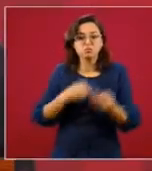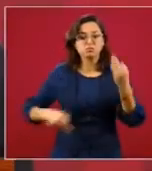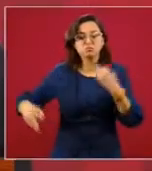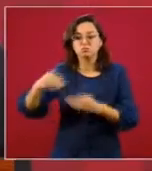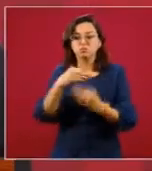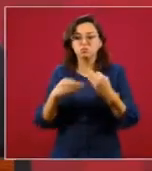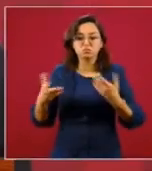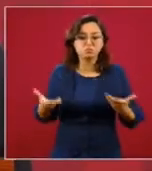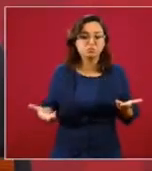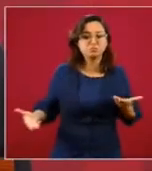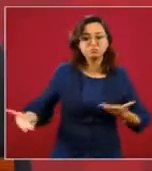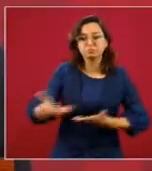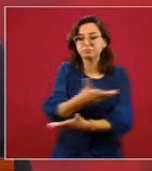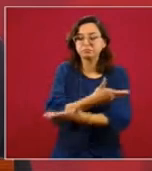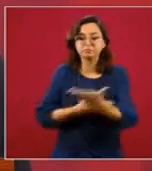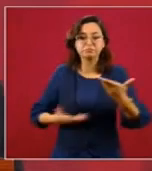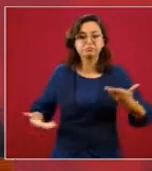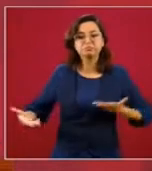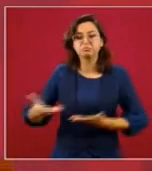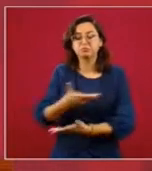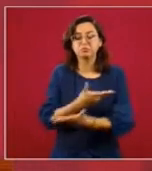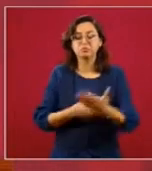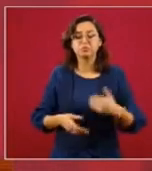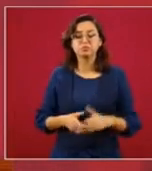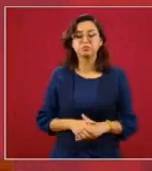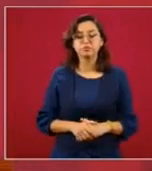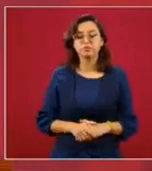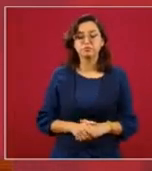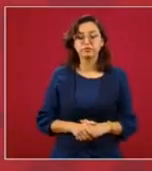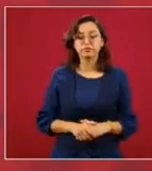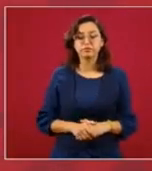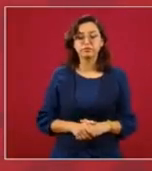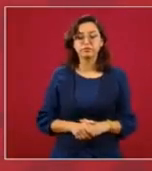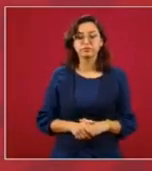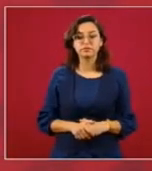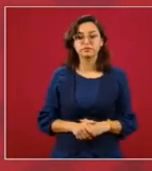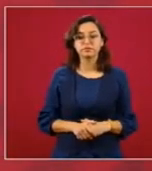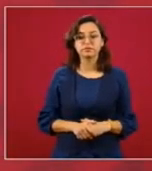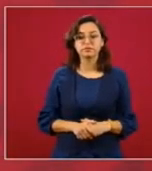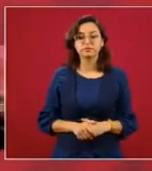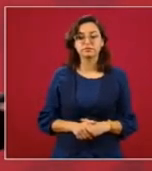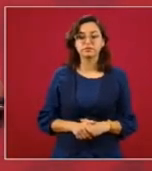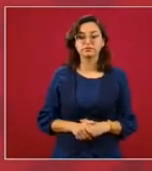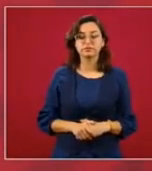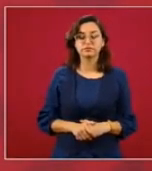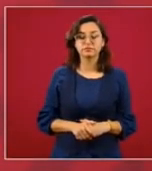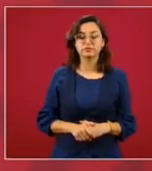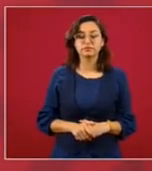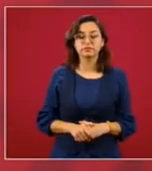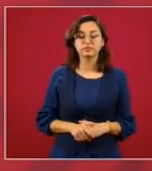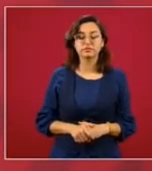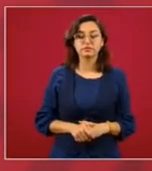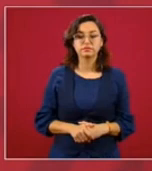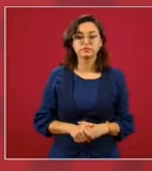armonía. En otras partes, que no existe